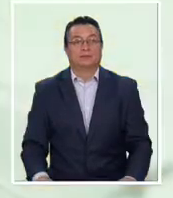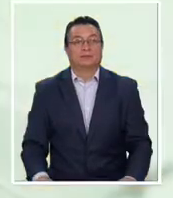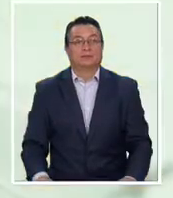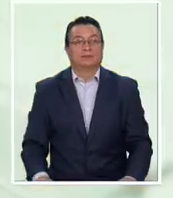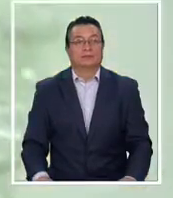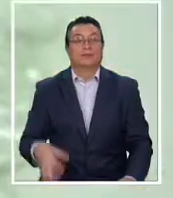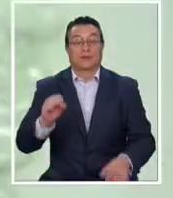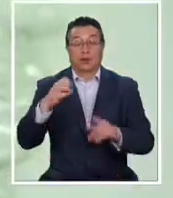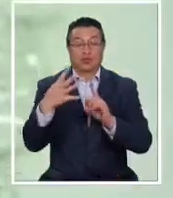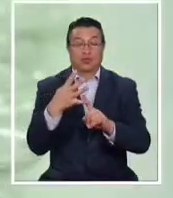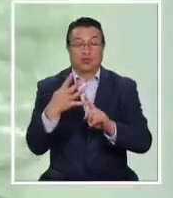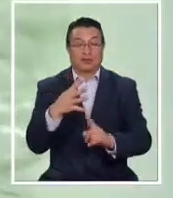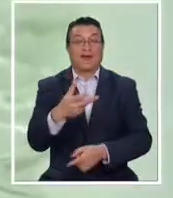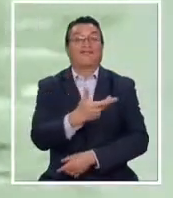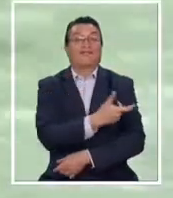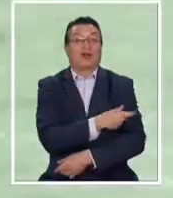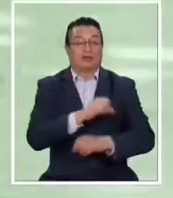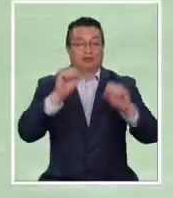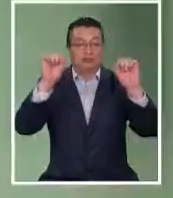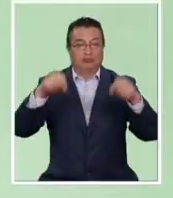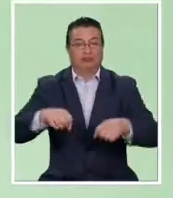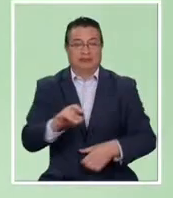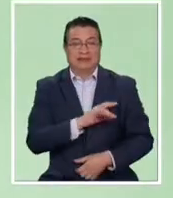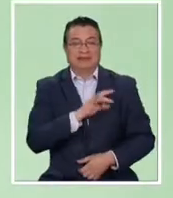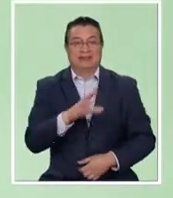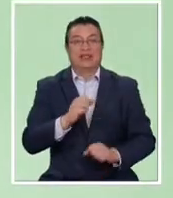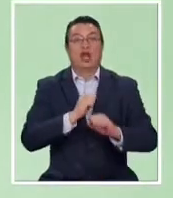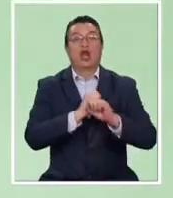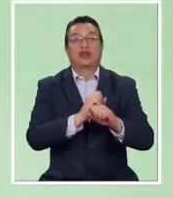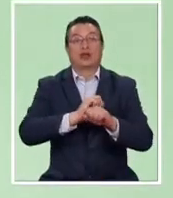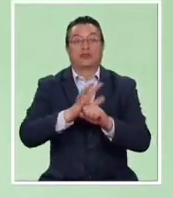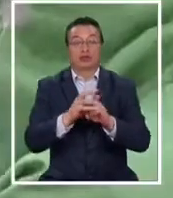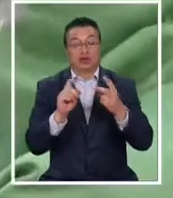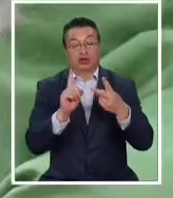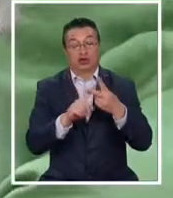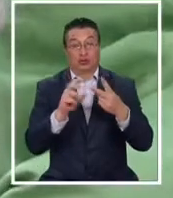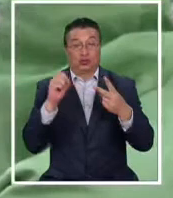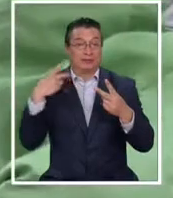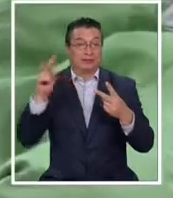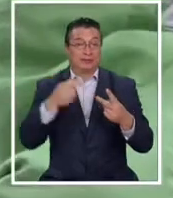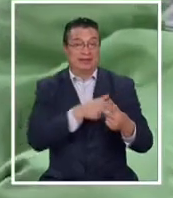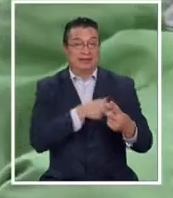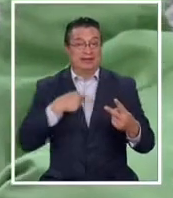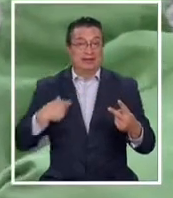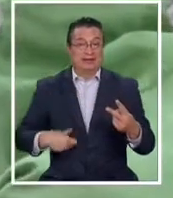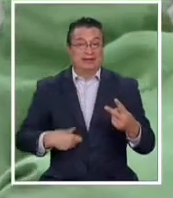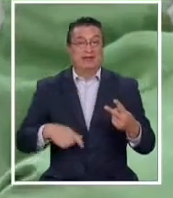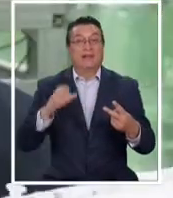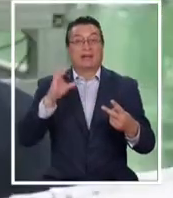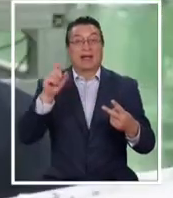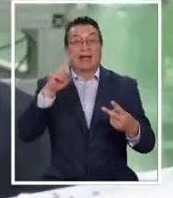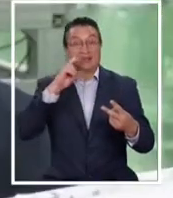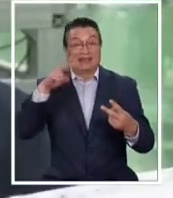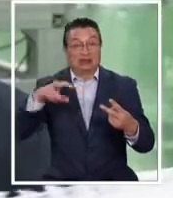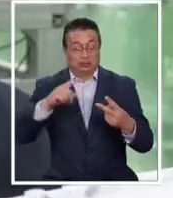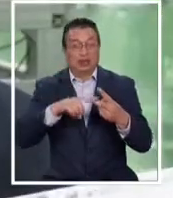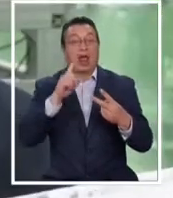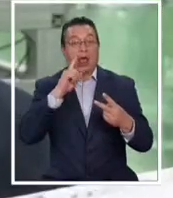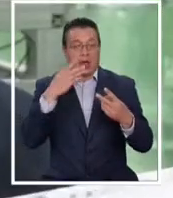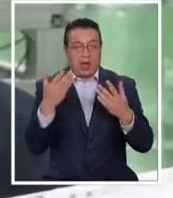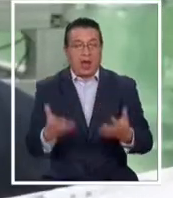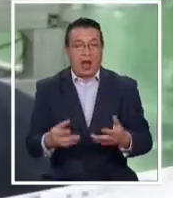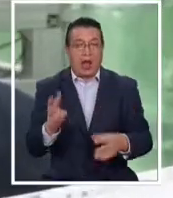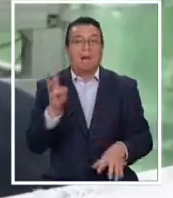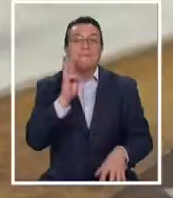Es la cuarta vacuna que se aprueba en Chile para combatir el coronavirus, la segunda de origen chino. La del laboratorio CanSino tiene desde este